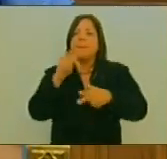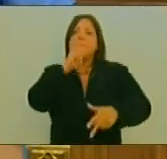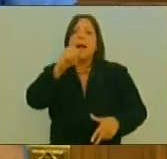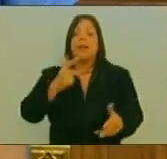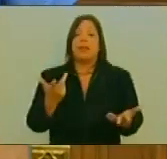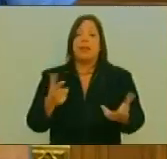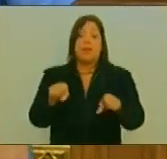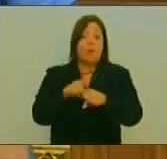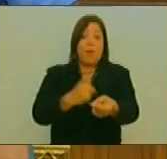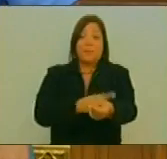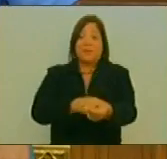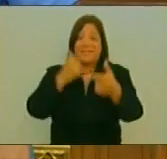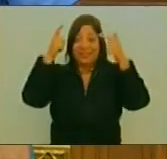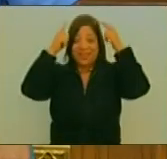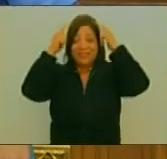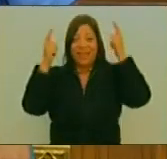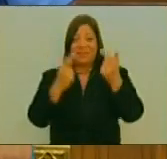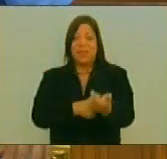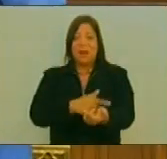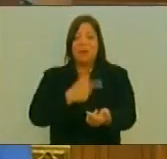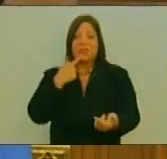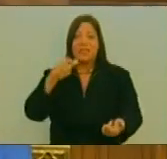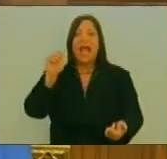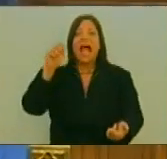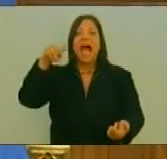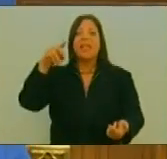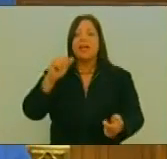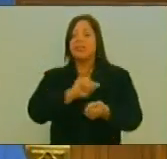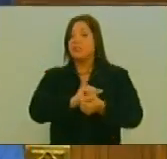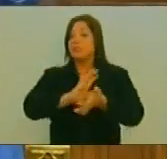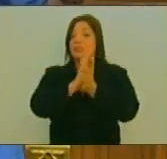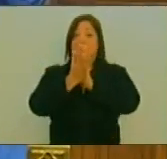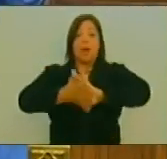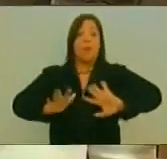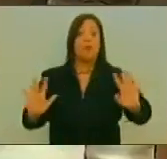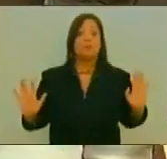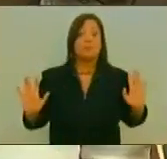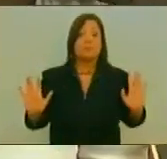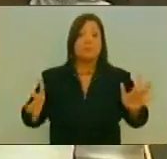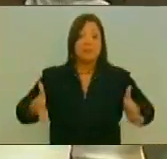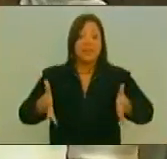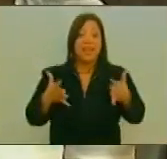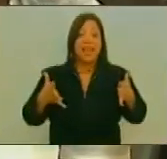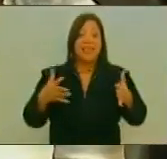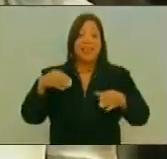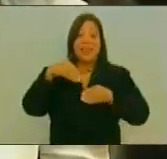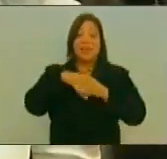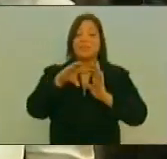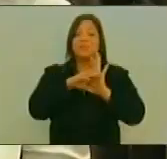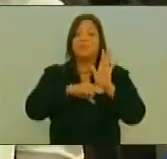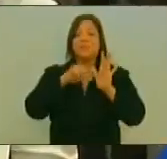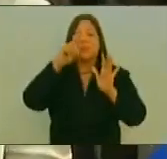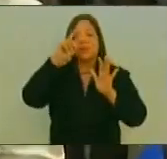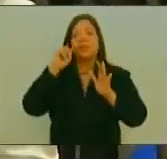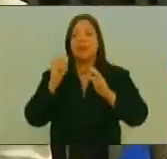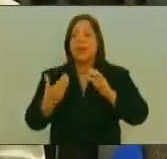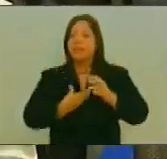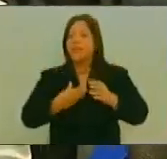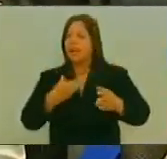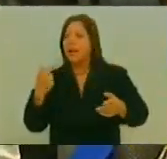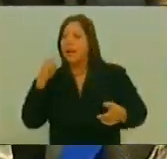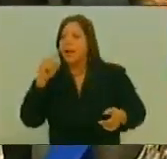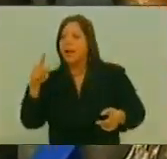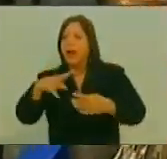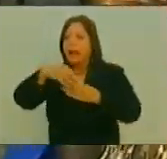Adán Que se les acabó La huachafita Ese día El privilegio De poder pasearlos Por Chacao Y